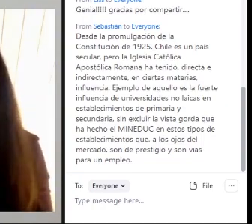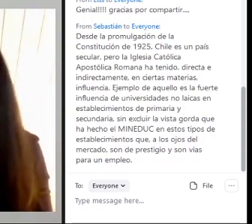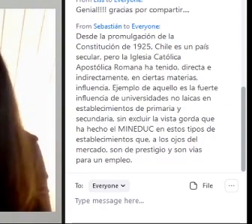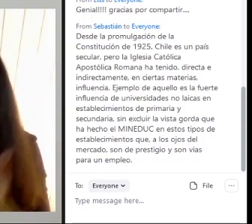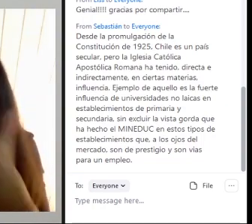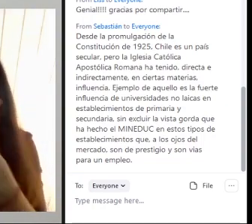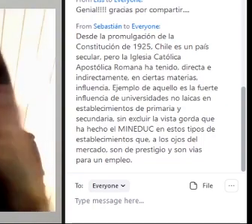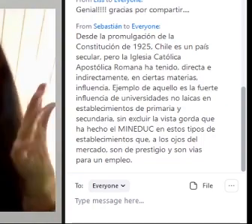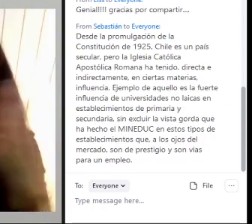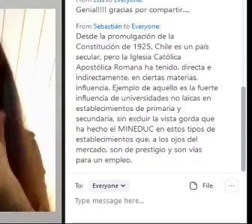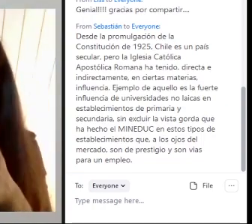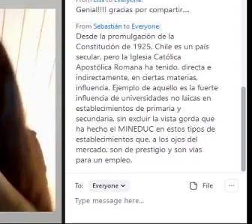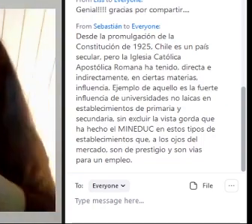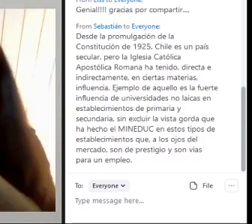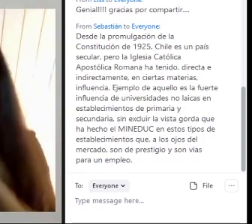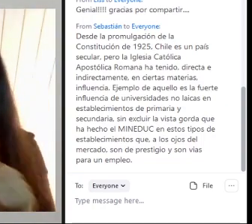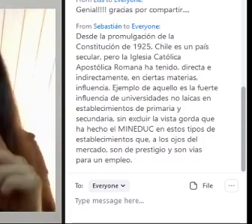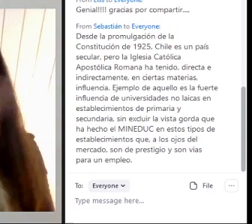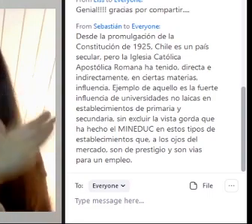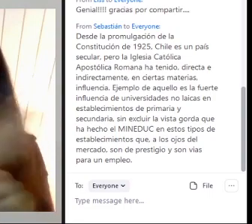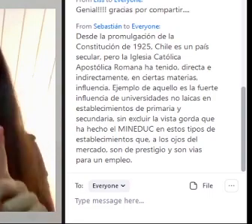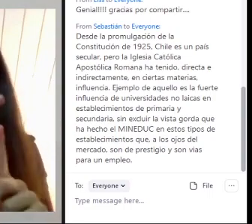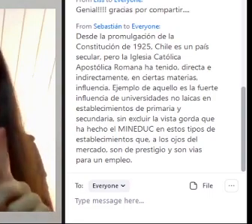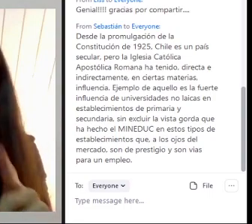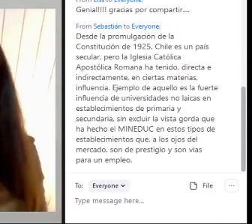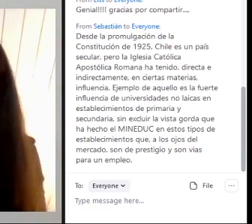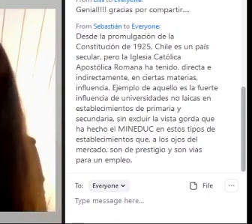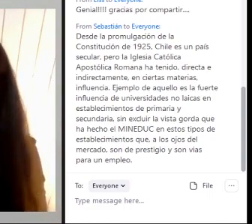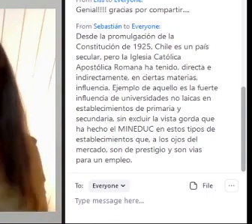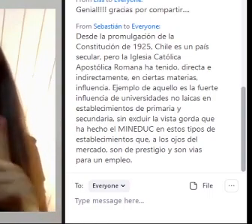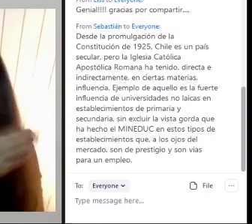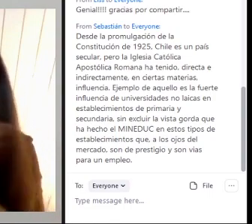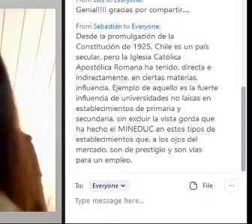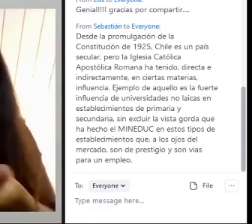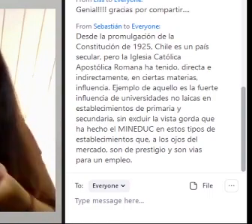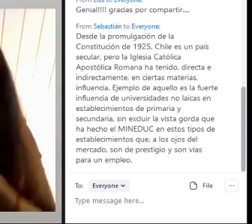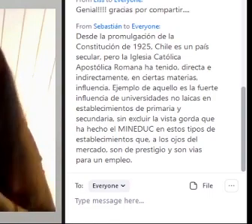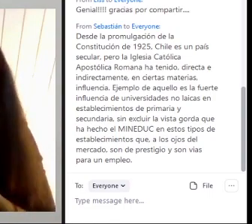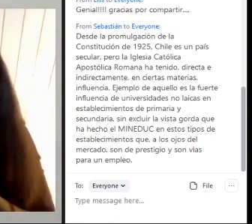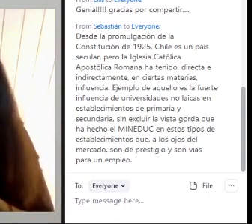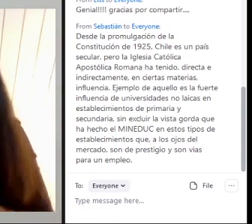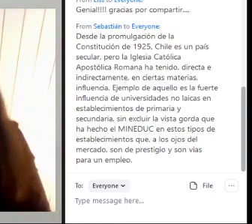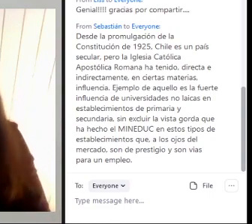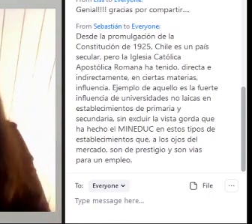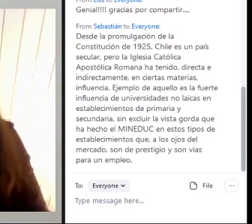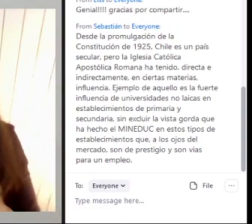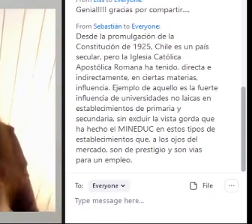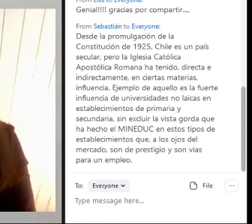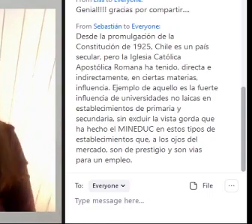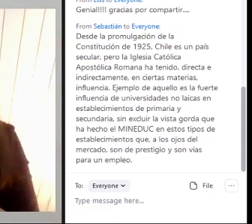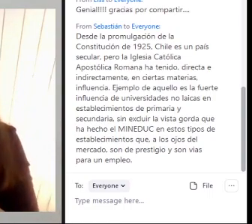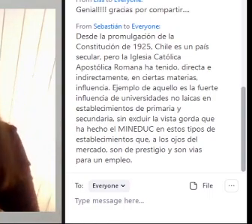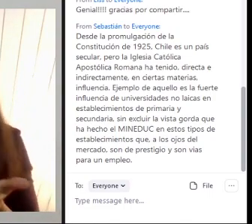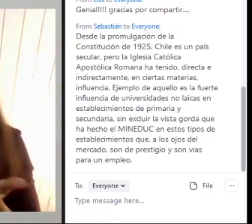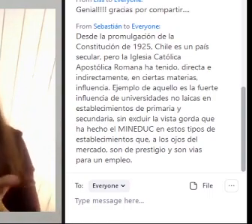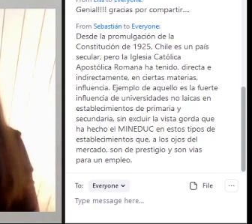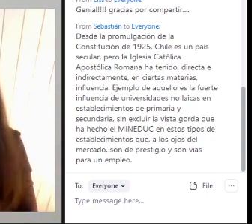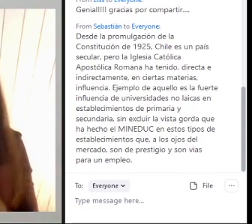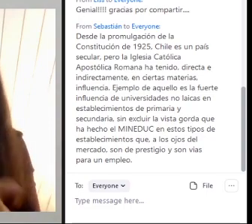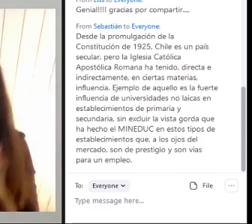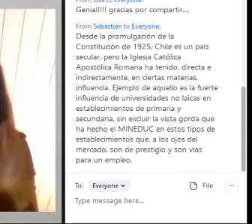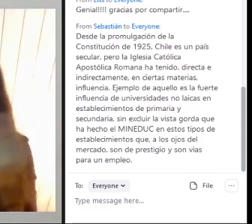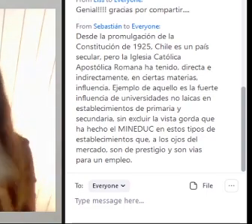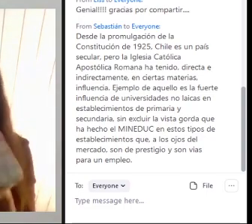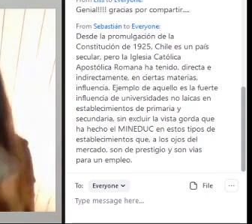Esta violencia De género Estos abusos Esta imposición De roles De estereotipos Que hay en la escuela Y hay mucho que hacer Yo diría que